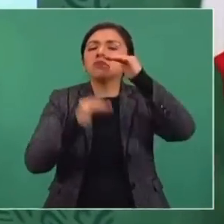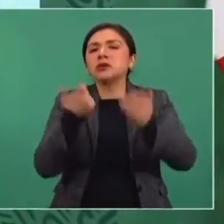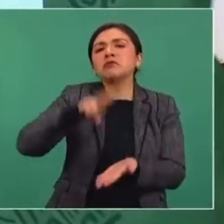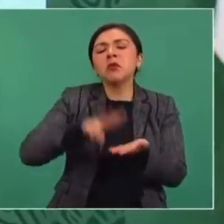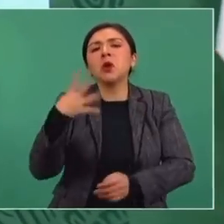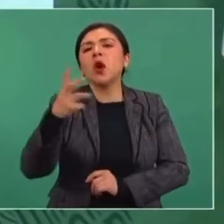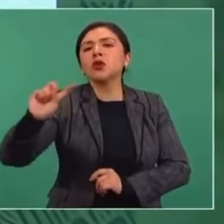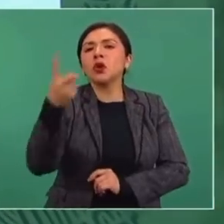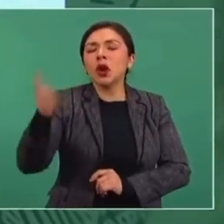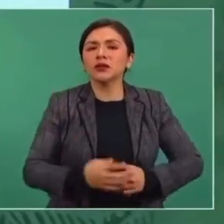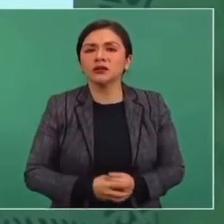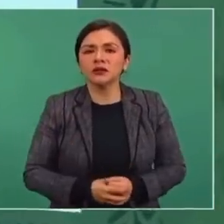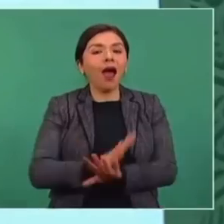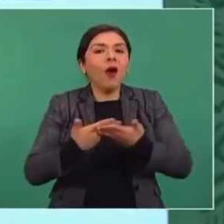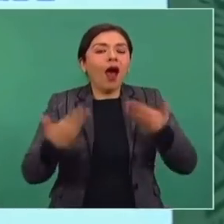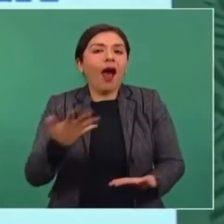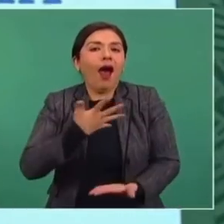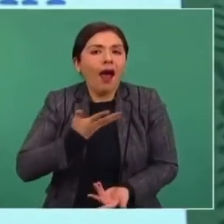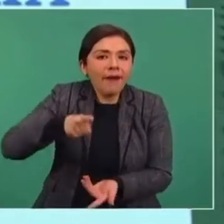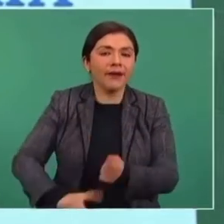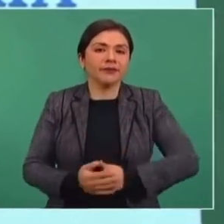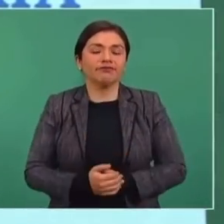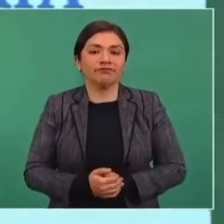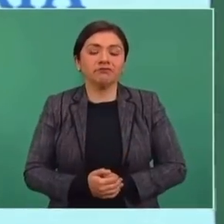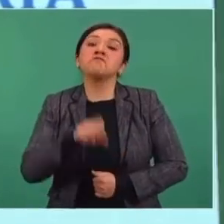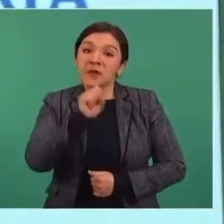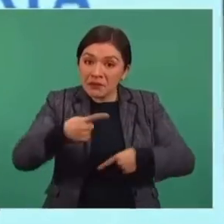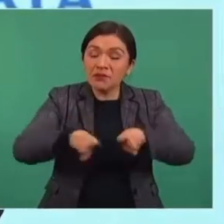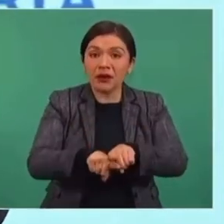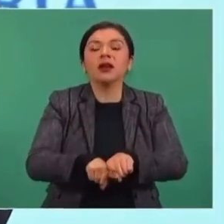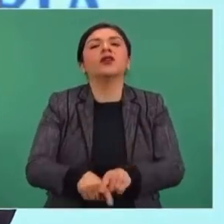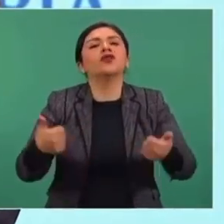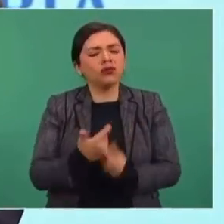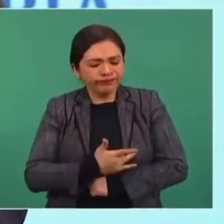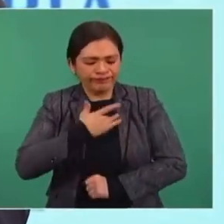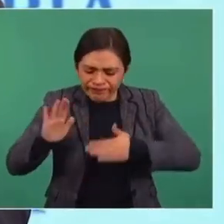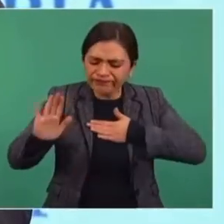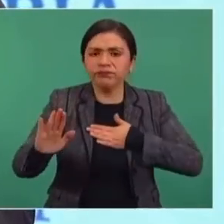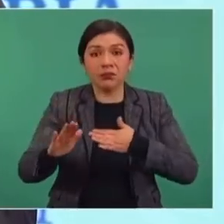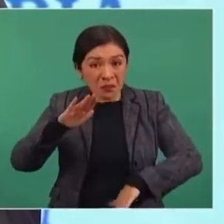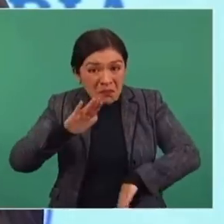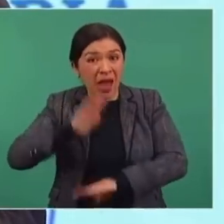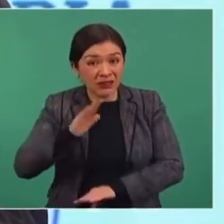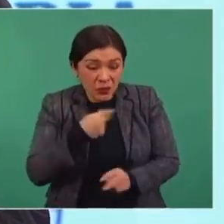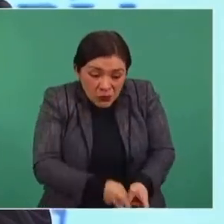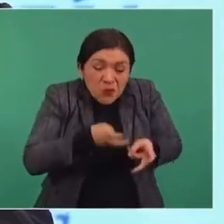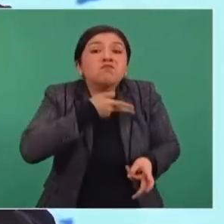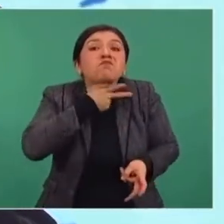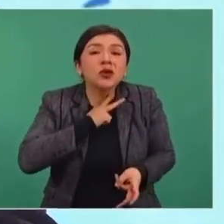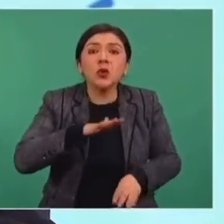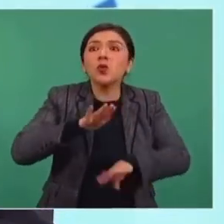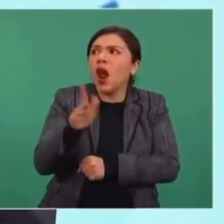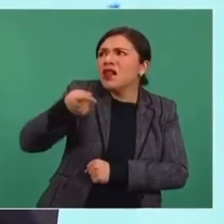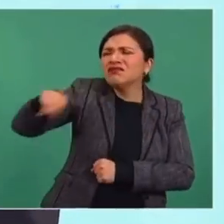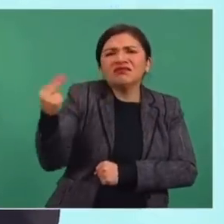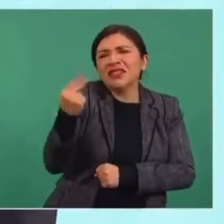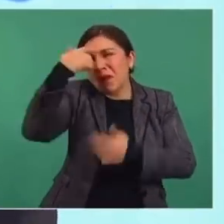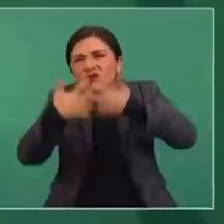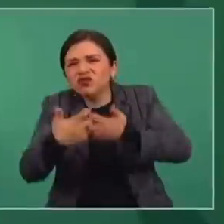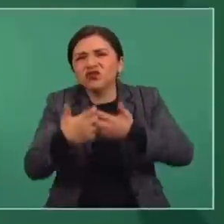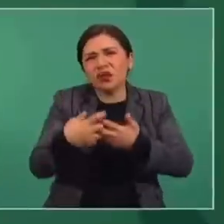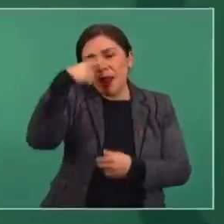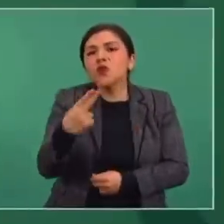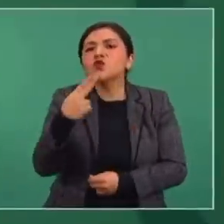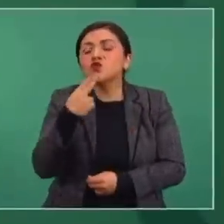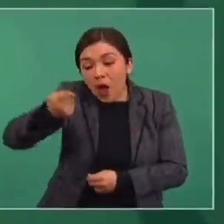dólares por barril. Y al mismo tiempo haciendo el compromiso de no extraer más de lo que necesitamos para